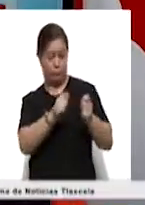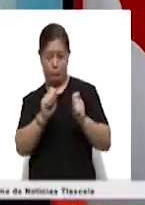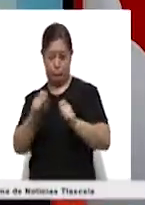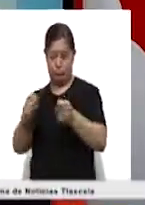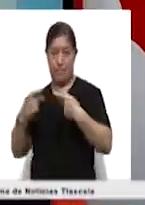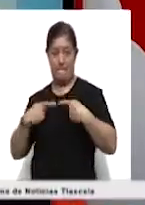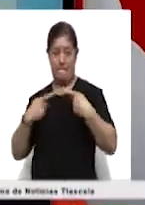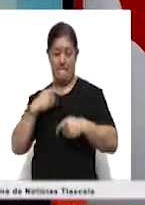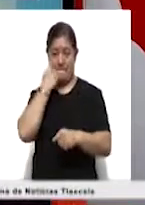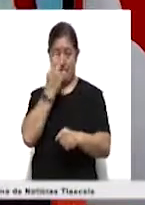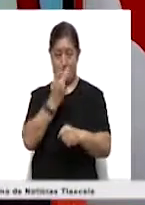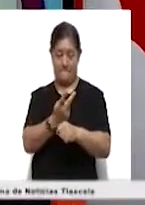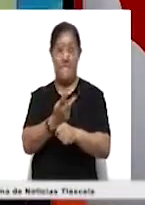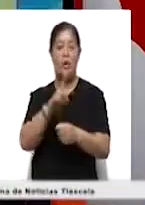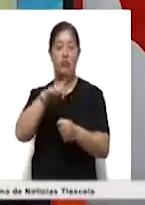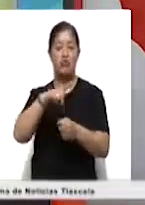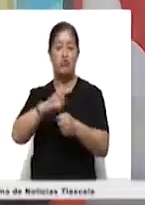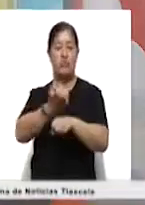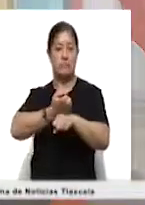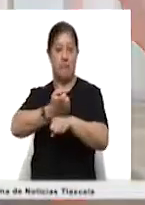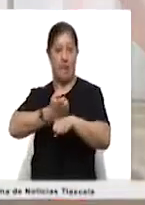sangre para salvar vidas en Tlaxcala.